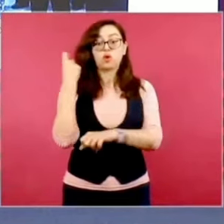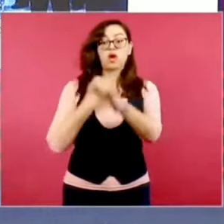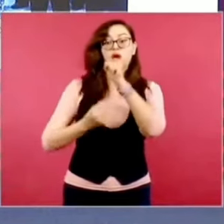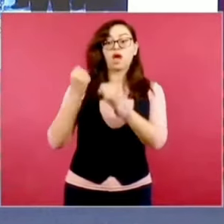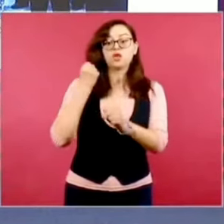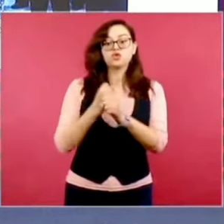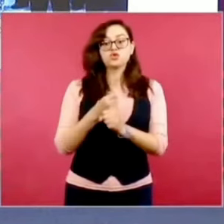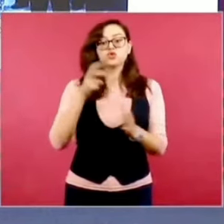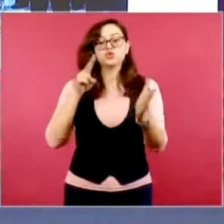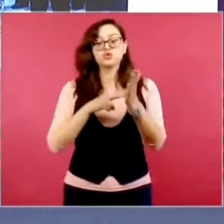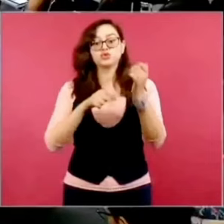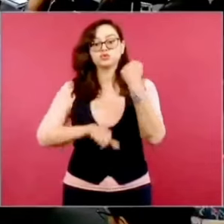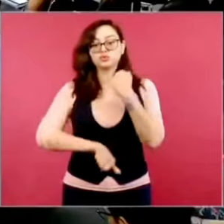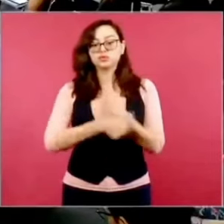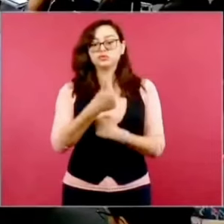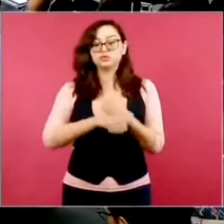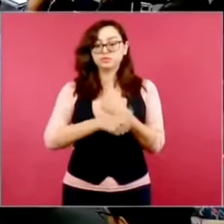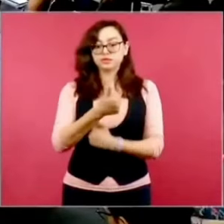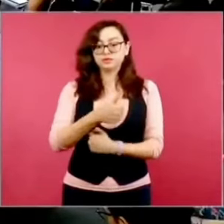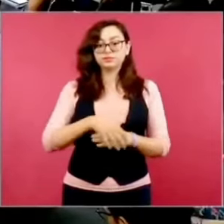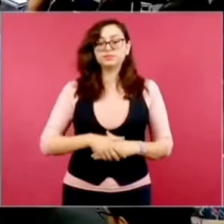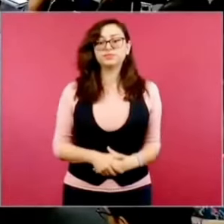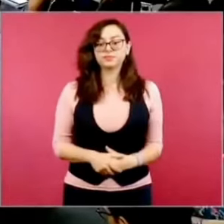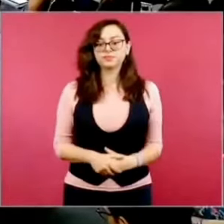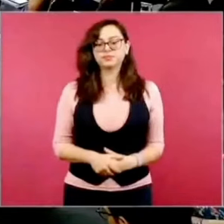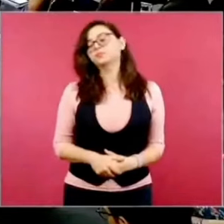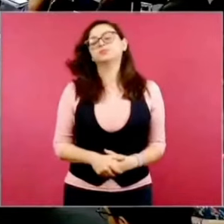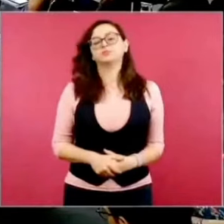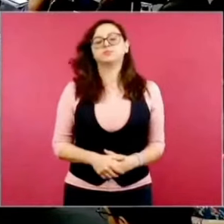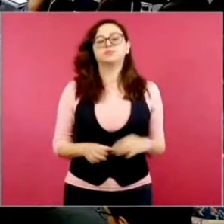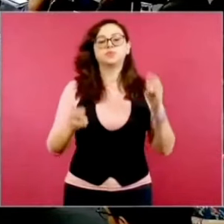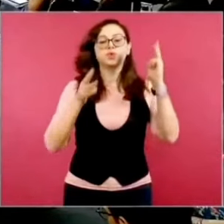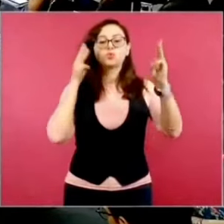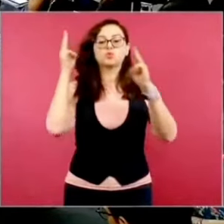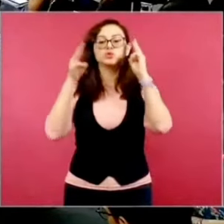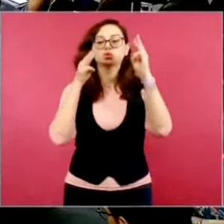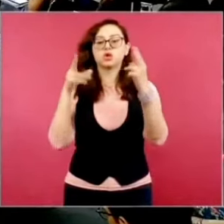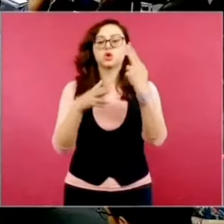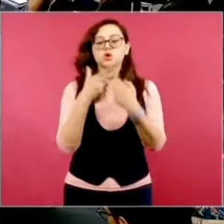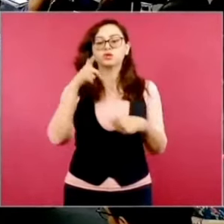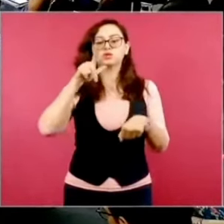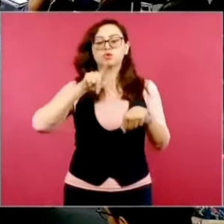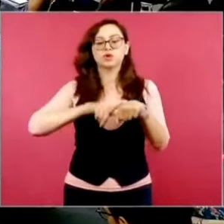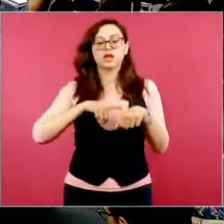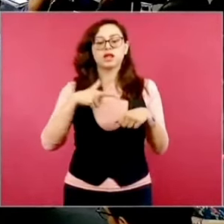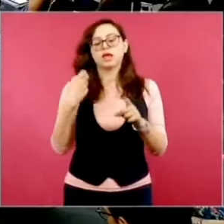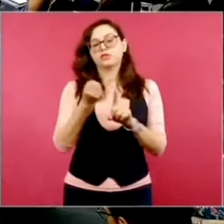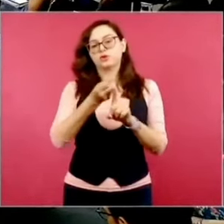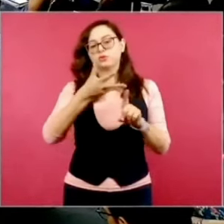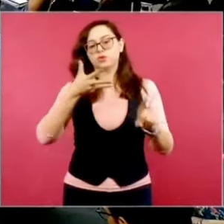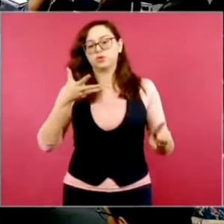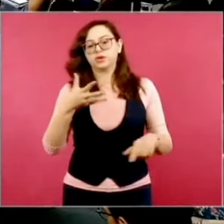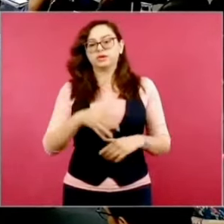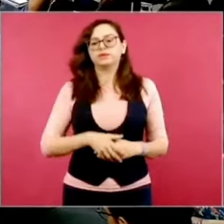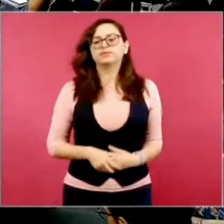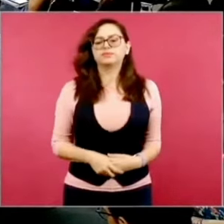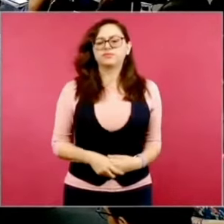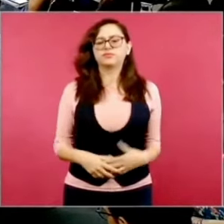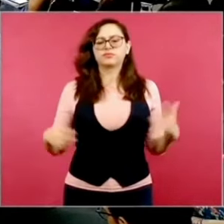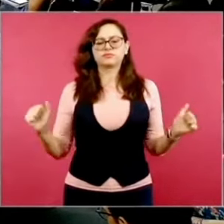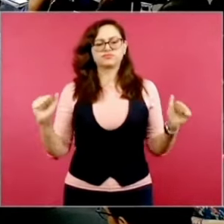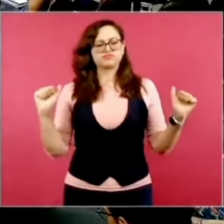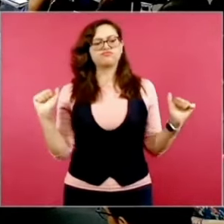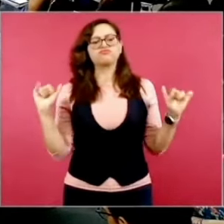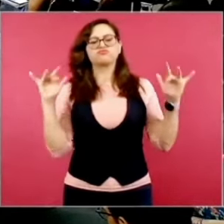asistentes es al acto de iniciativa México en el Museo Nacional de Antropología ¿con qué propósito fue